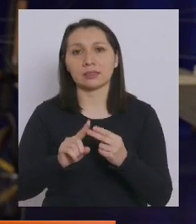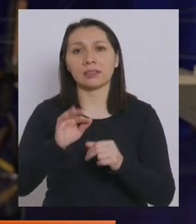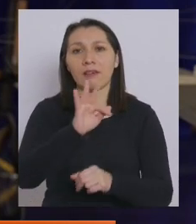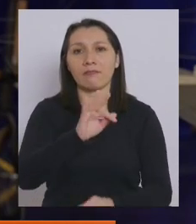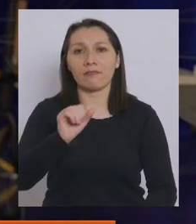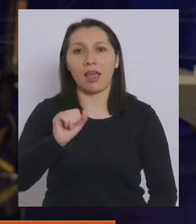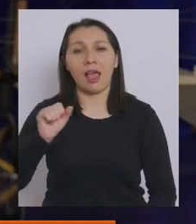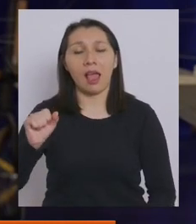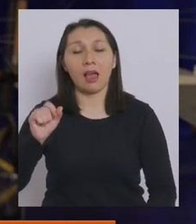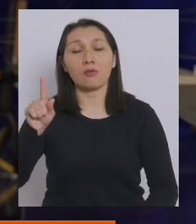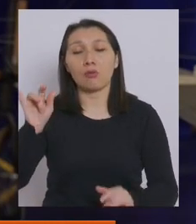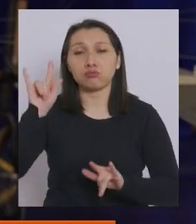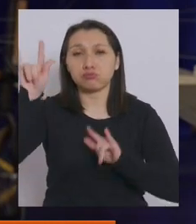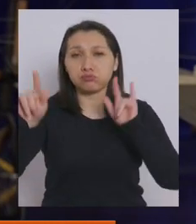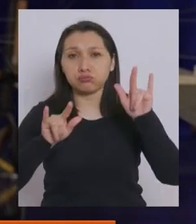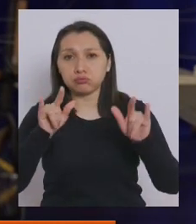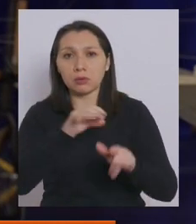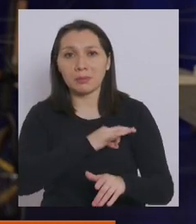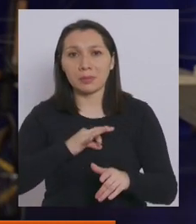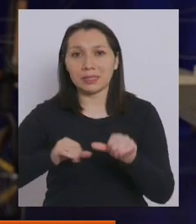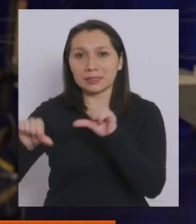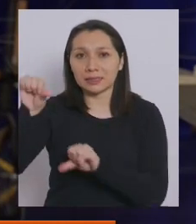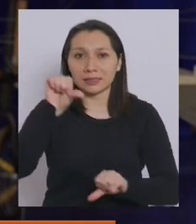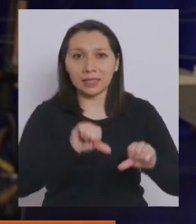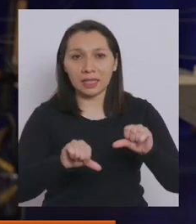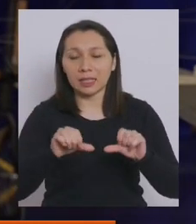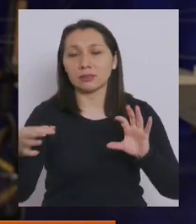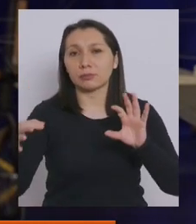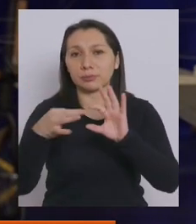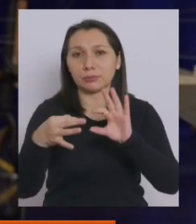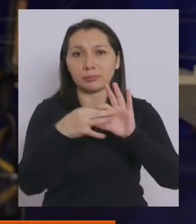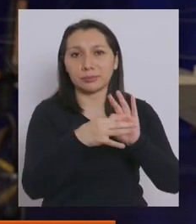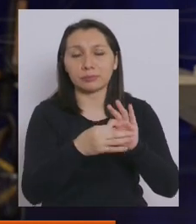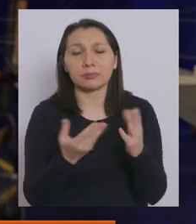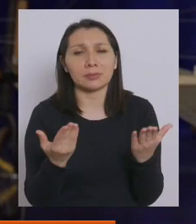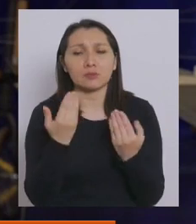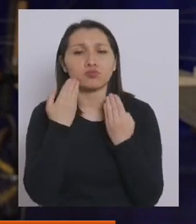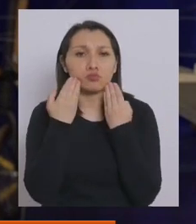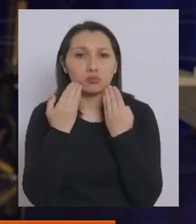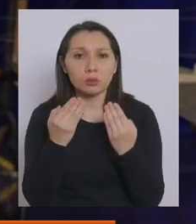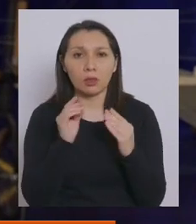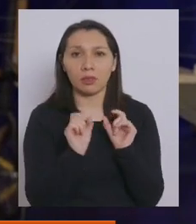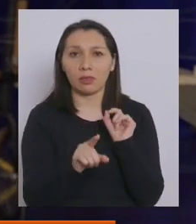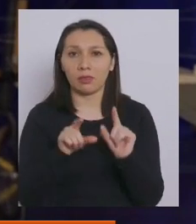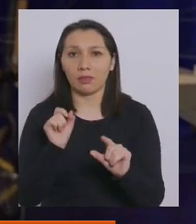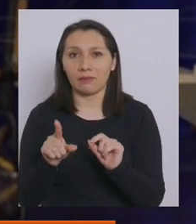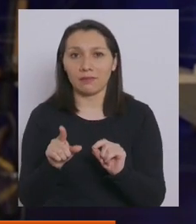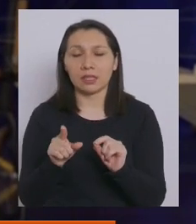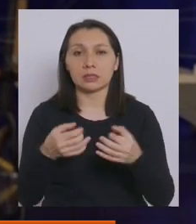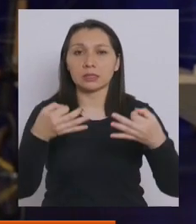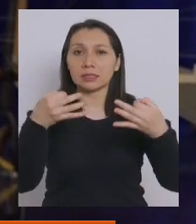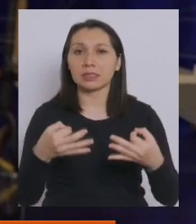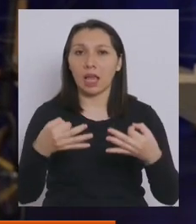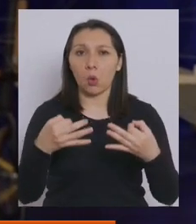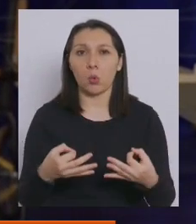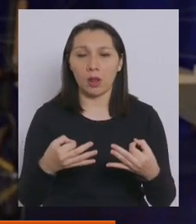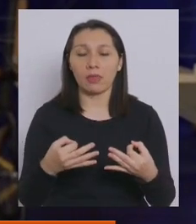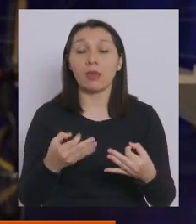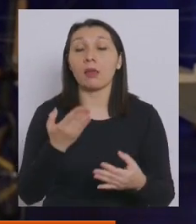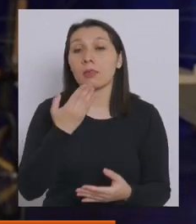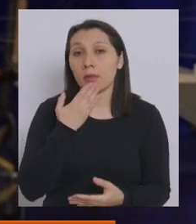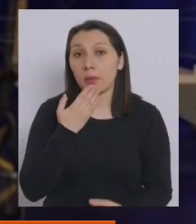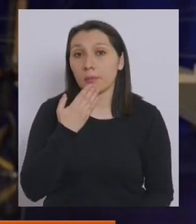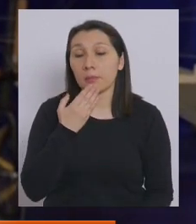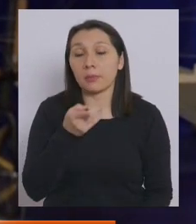Fuerza Aérea de Chile, del Ministerio de Ciencias, en beneficio de la defensa, de la seguridad, pero